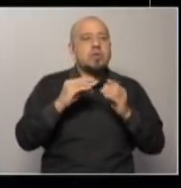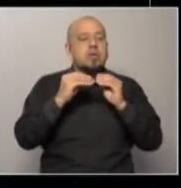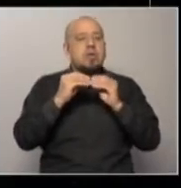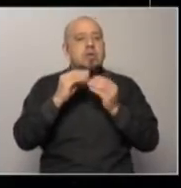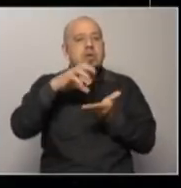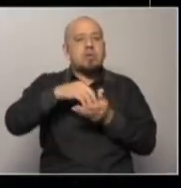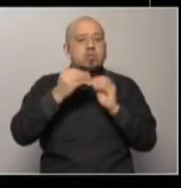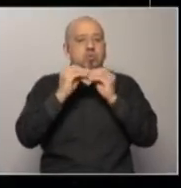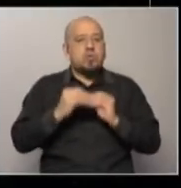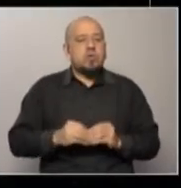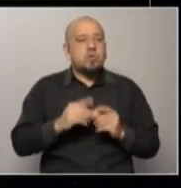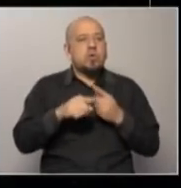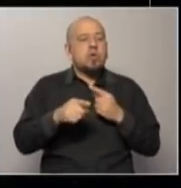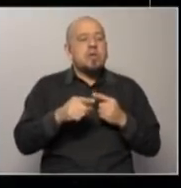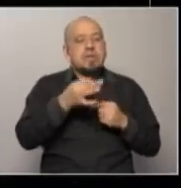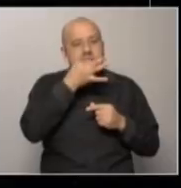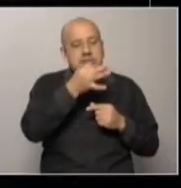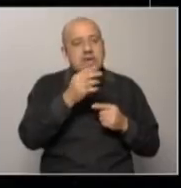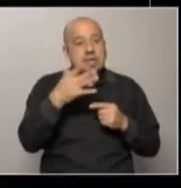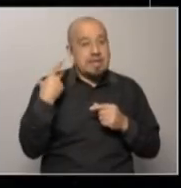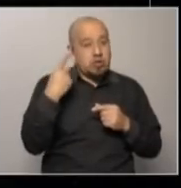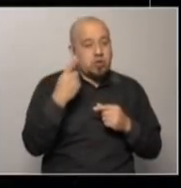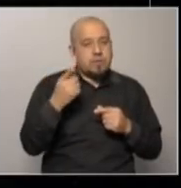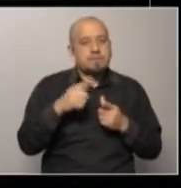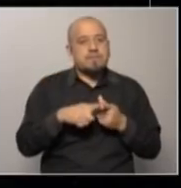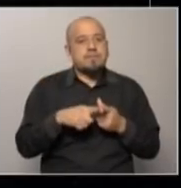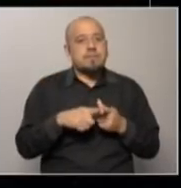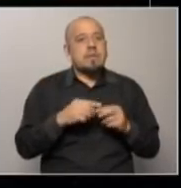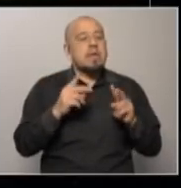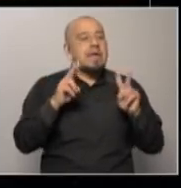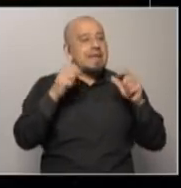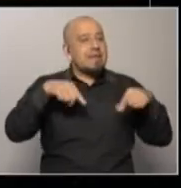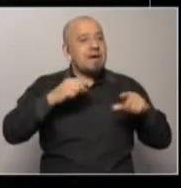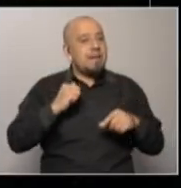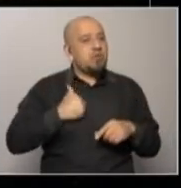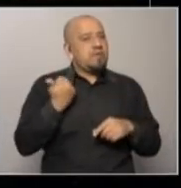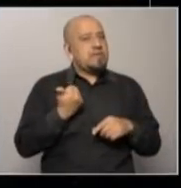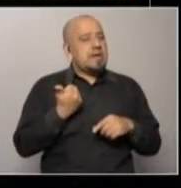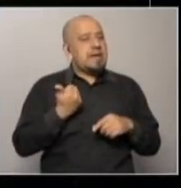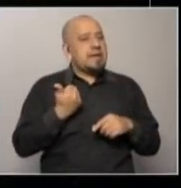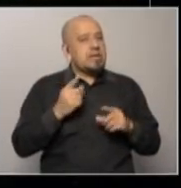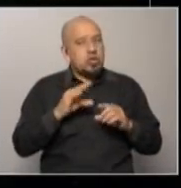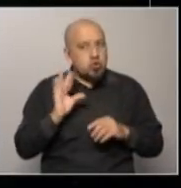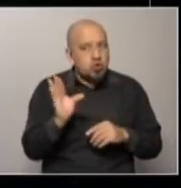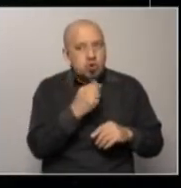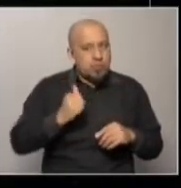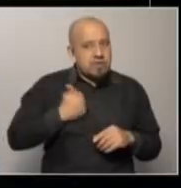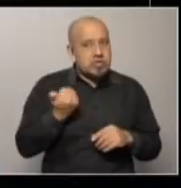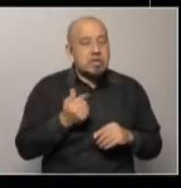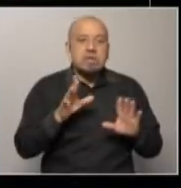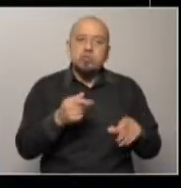en una entrevista en la Diaria Economía decía que la eficiencia es un esfuerzo de mediano y largo plazo que requiere